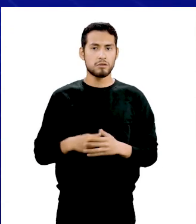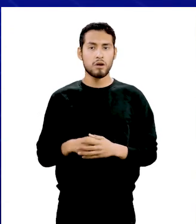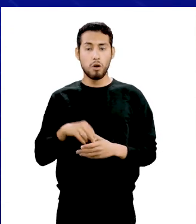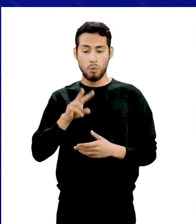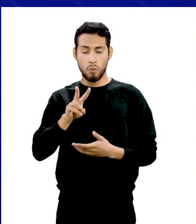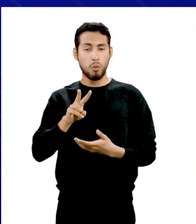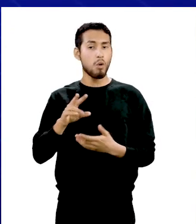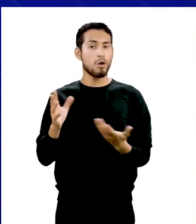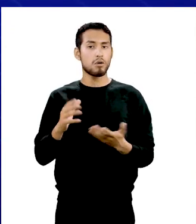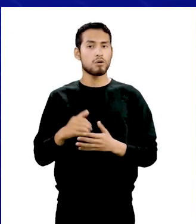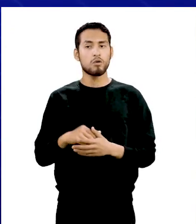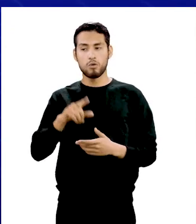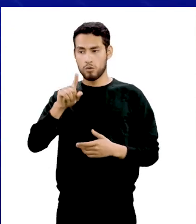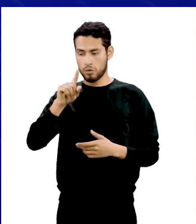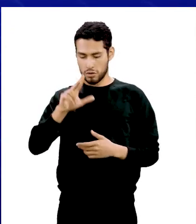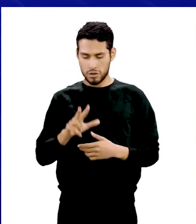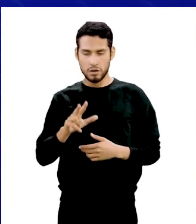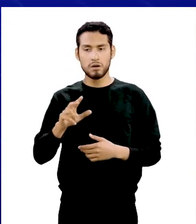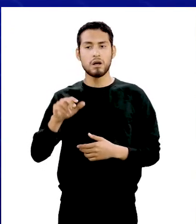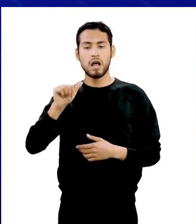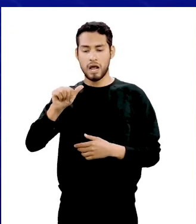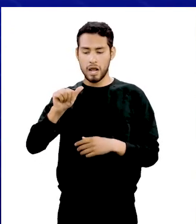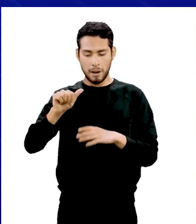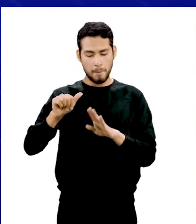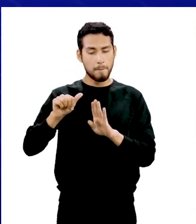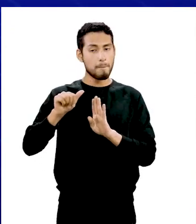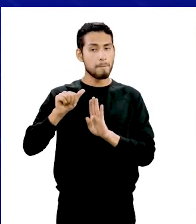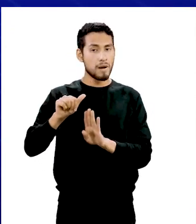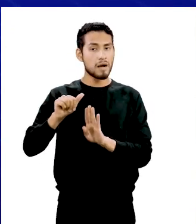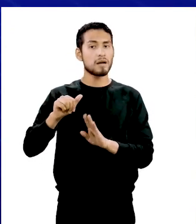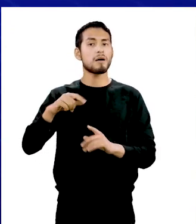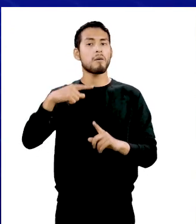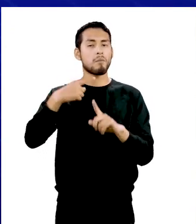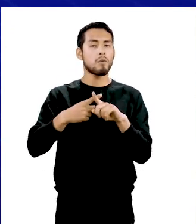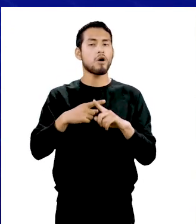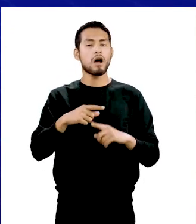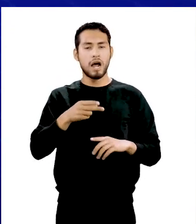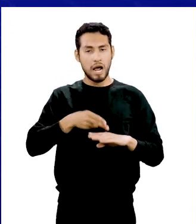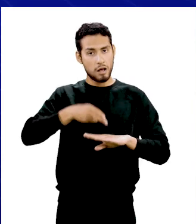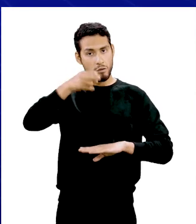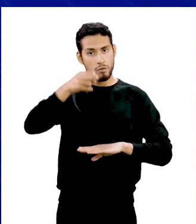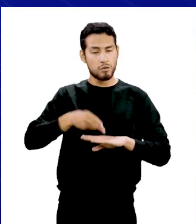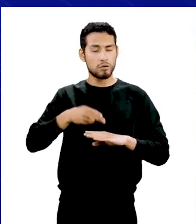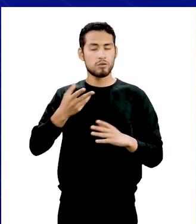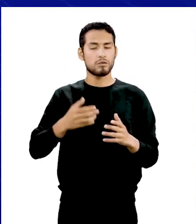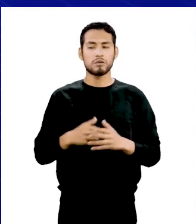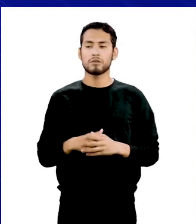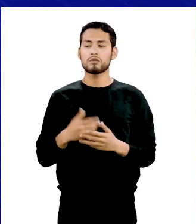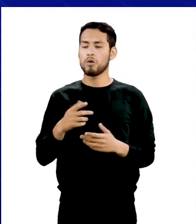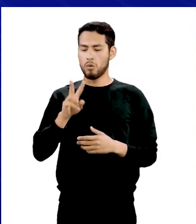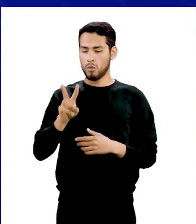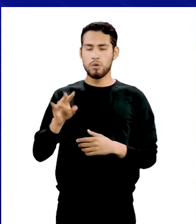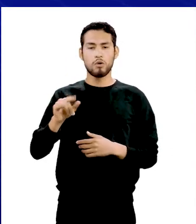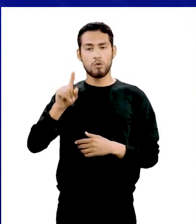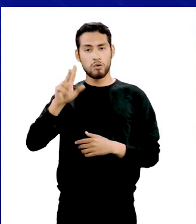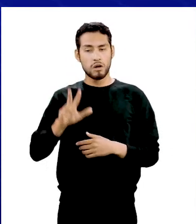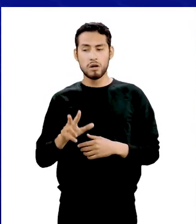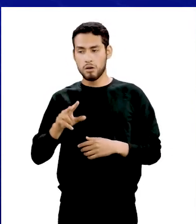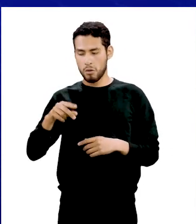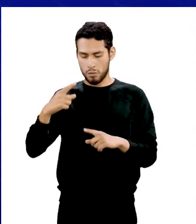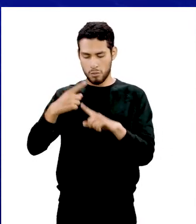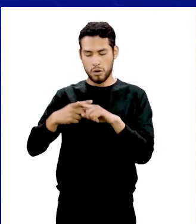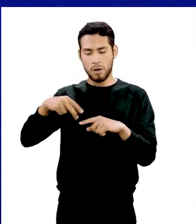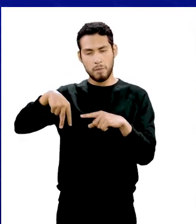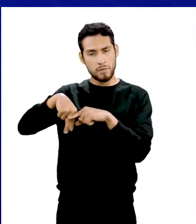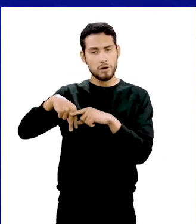Volumen es igual a un tercio por área de la base por altura o volumen es igual a un tercio